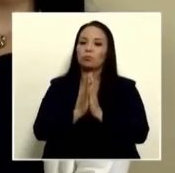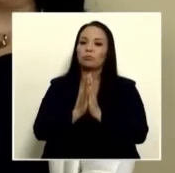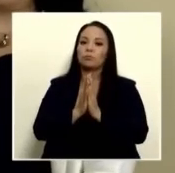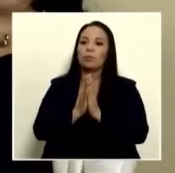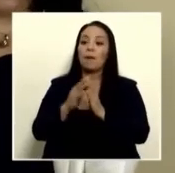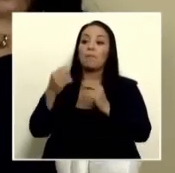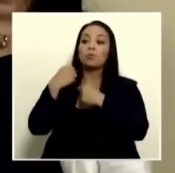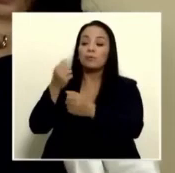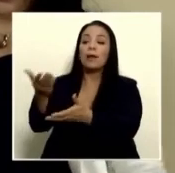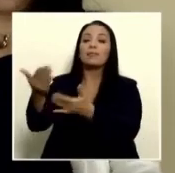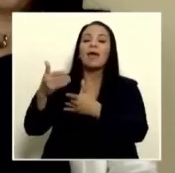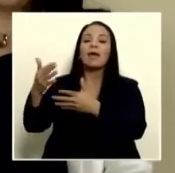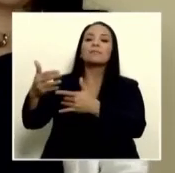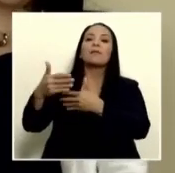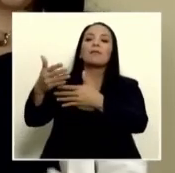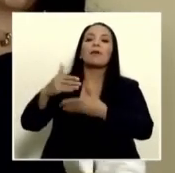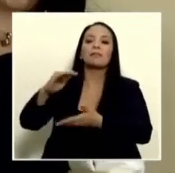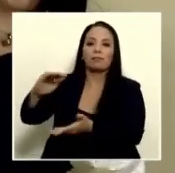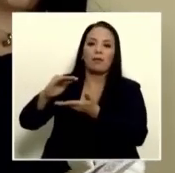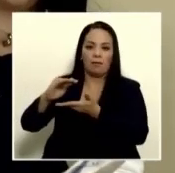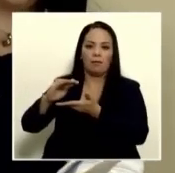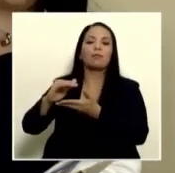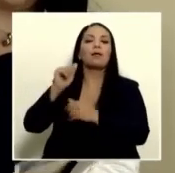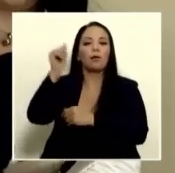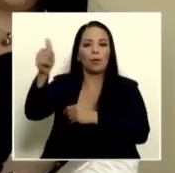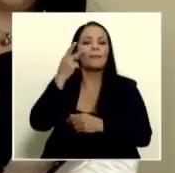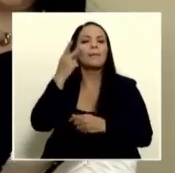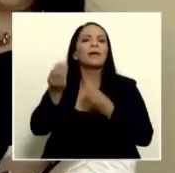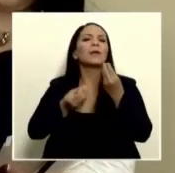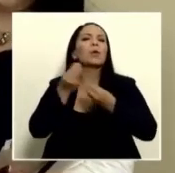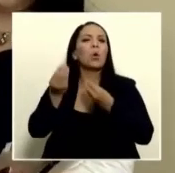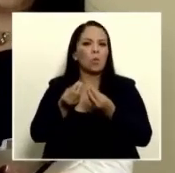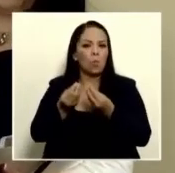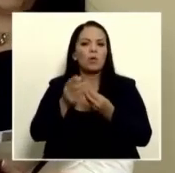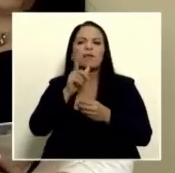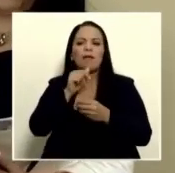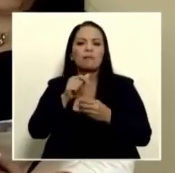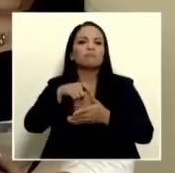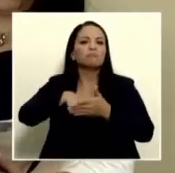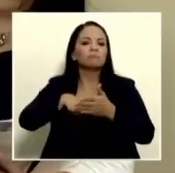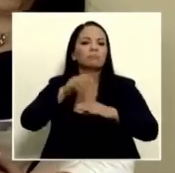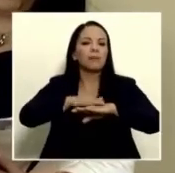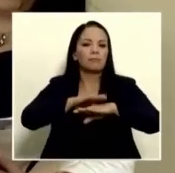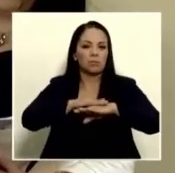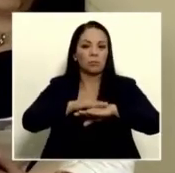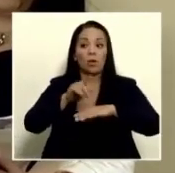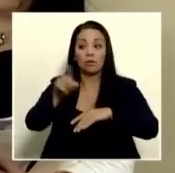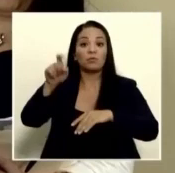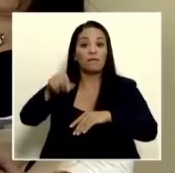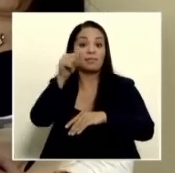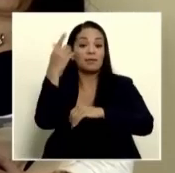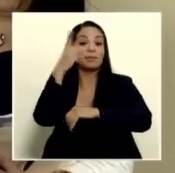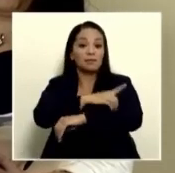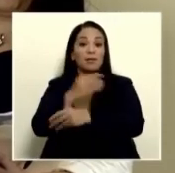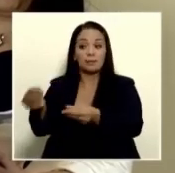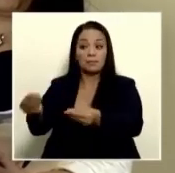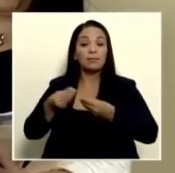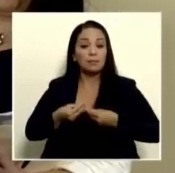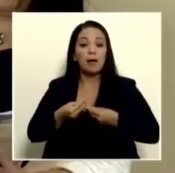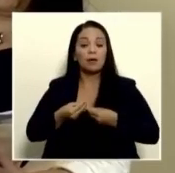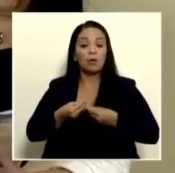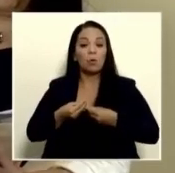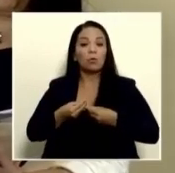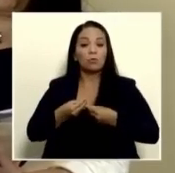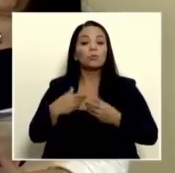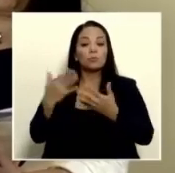municipalidad de a la abuela para ver cómo le dieron el permiso tienen 10 días para darlo yo espero que lo den yo